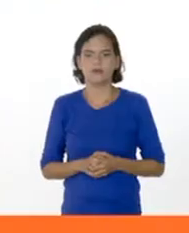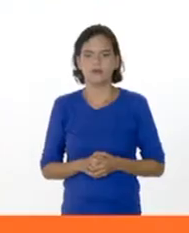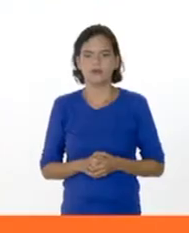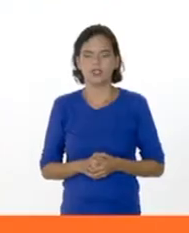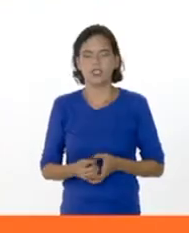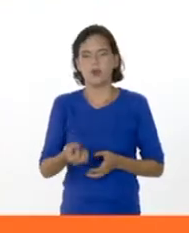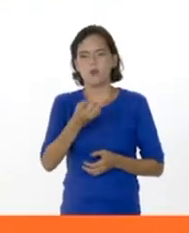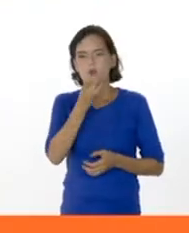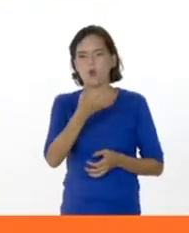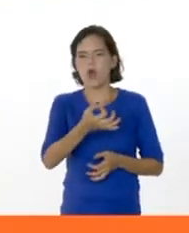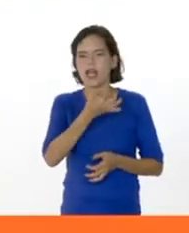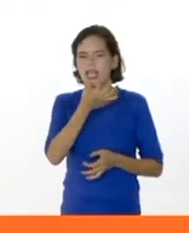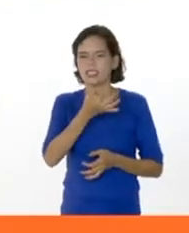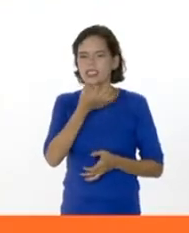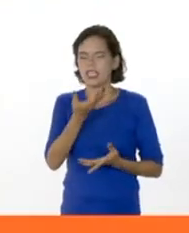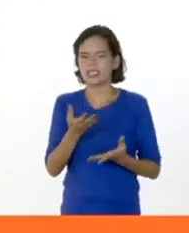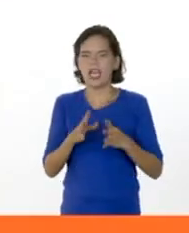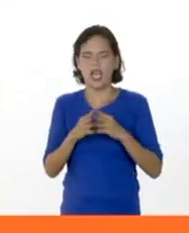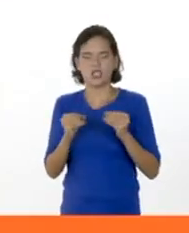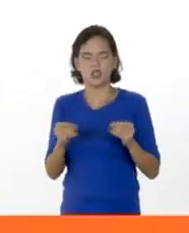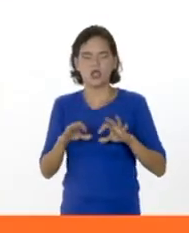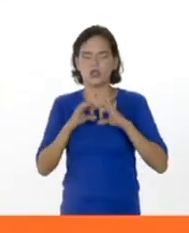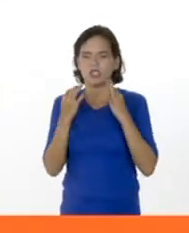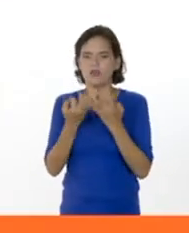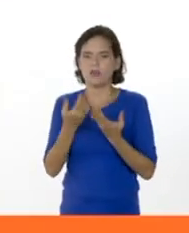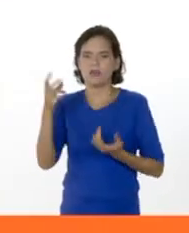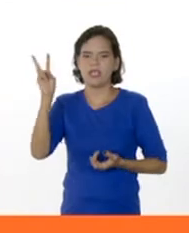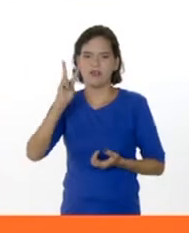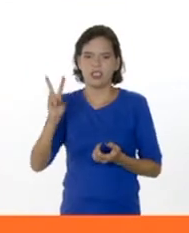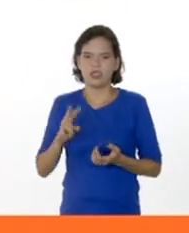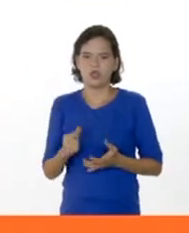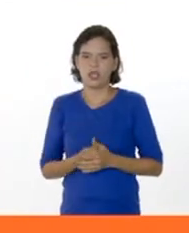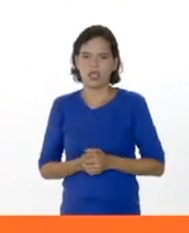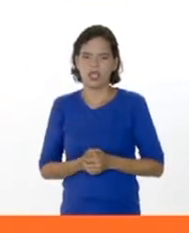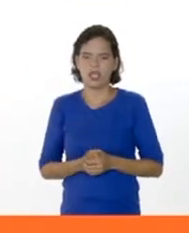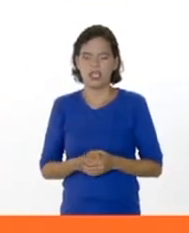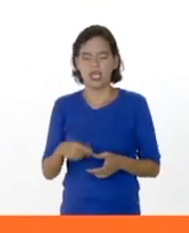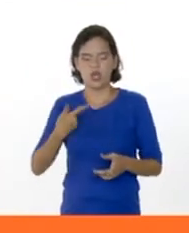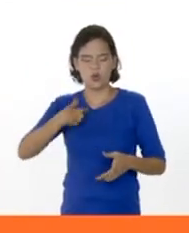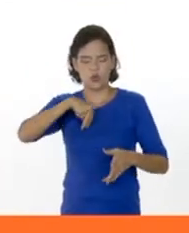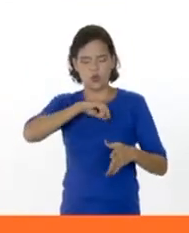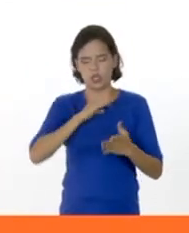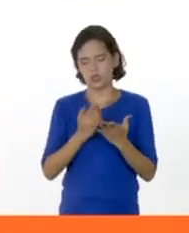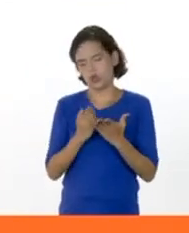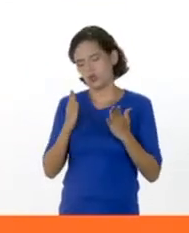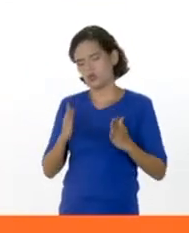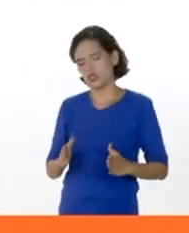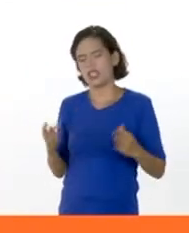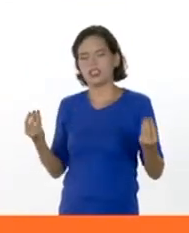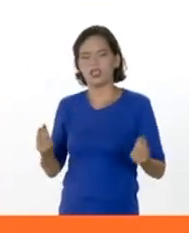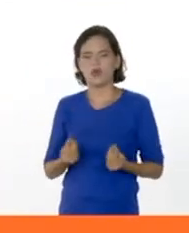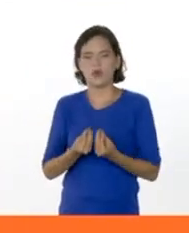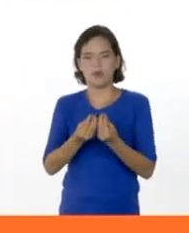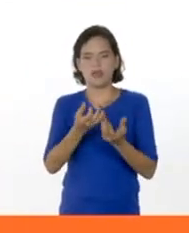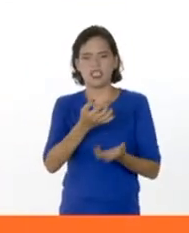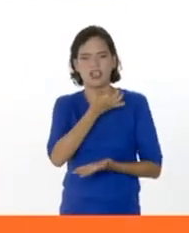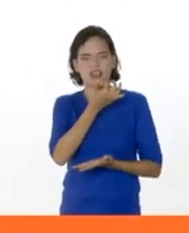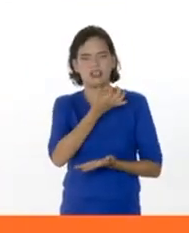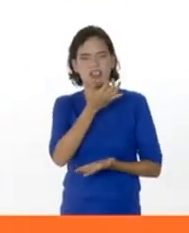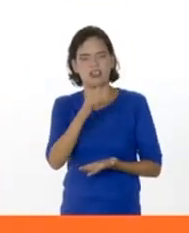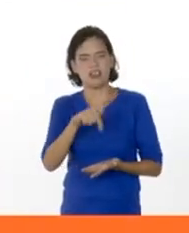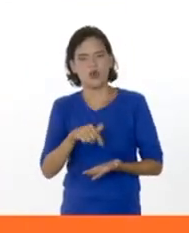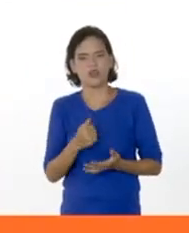Muy buenas tardes a toda nuestra familia venezolana y a nuestros estudiantes que nos acompañan en la tarde de hoy.